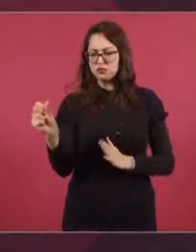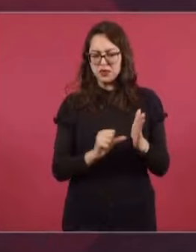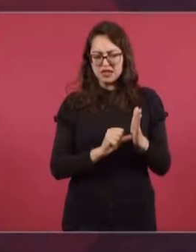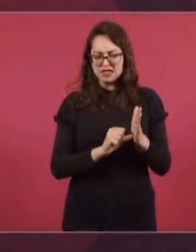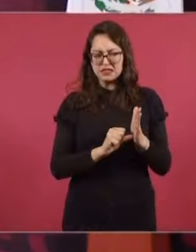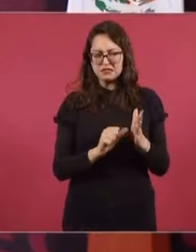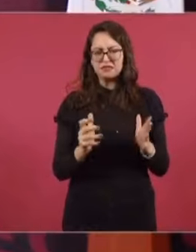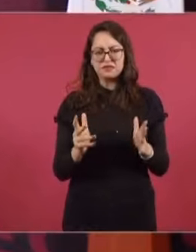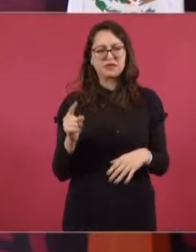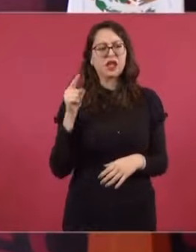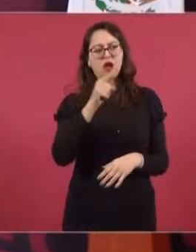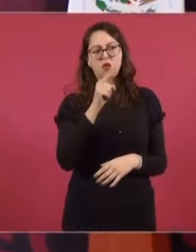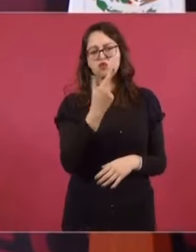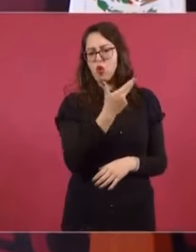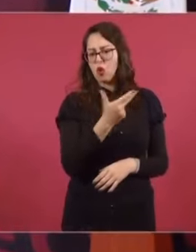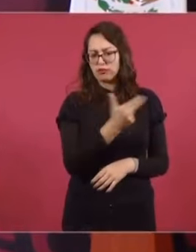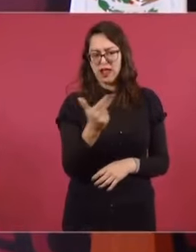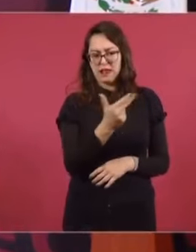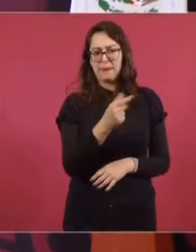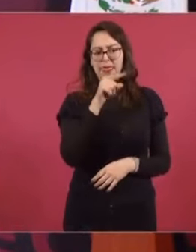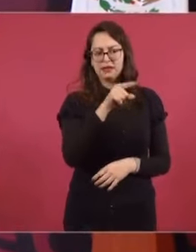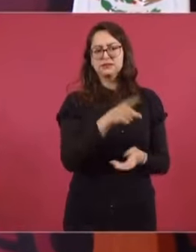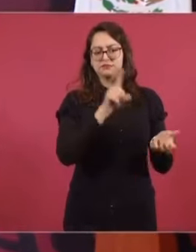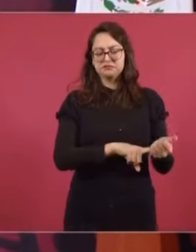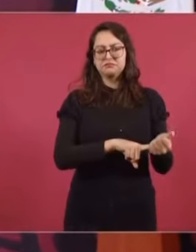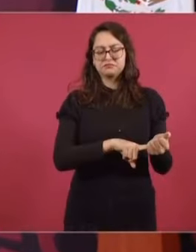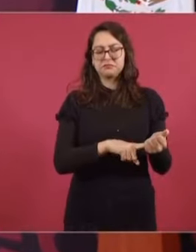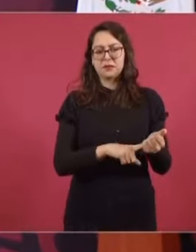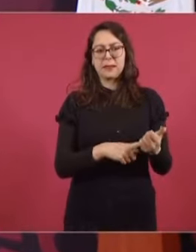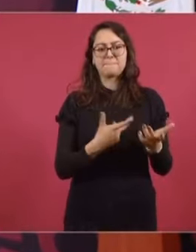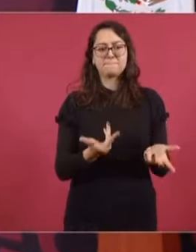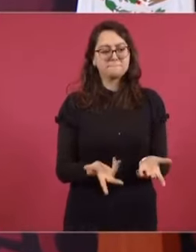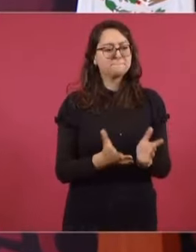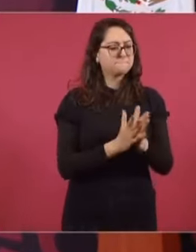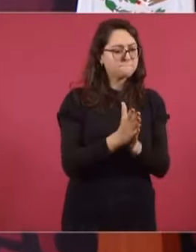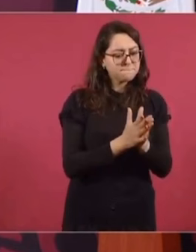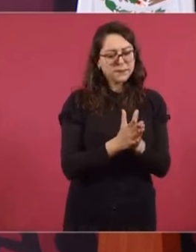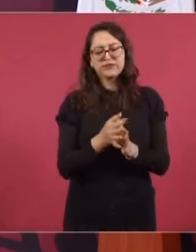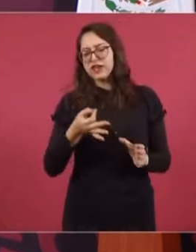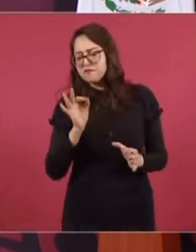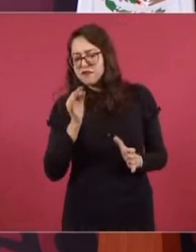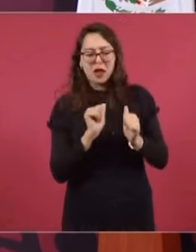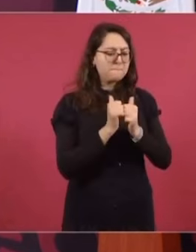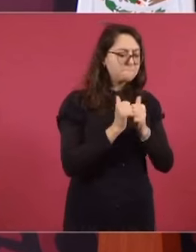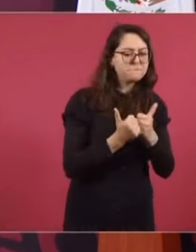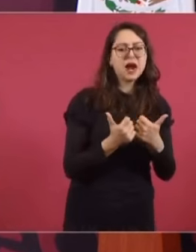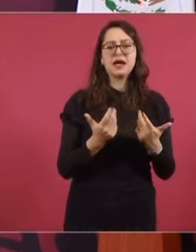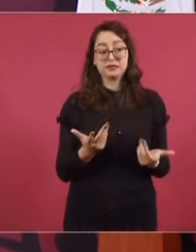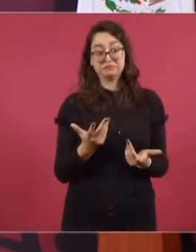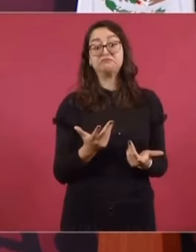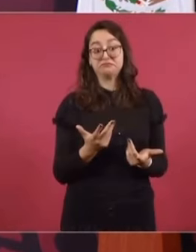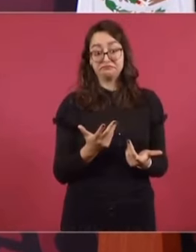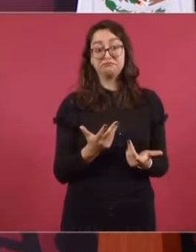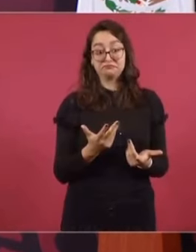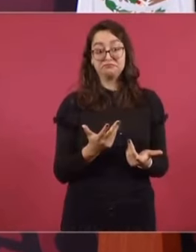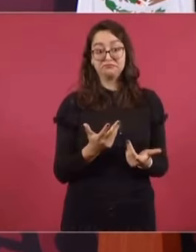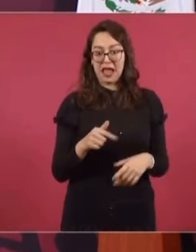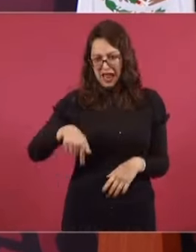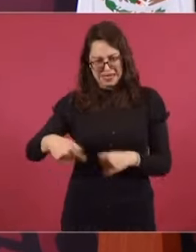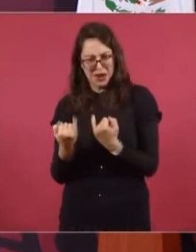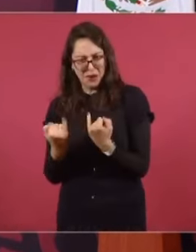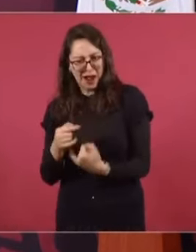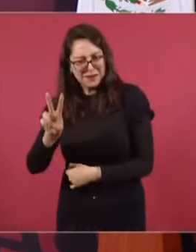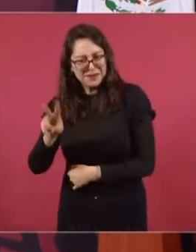de la Ciudad de México, y chocolate y café con leche y pan, así como a ustedes que les